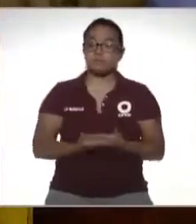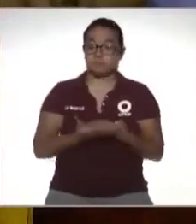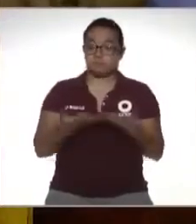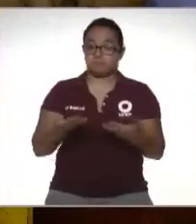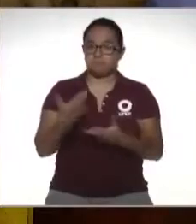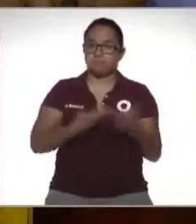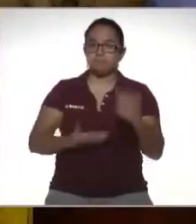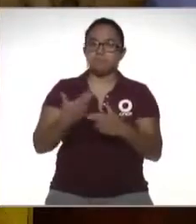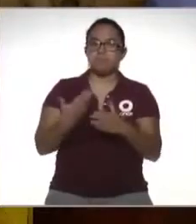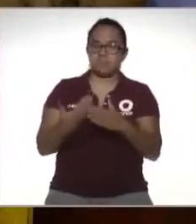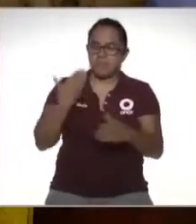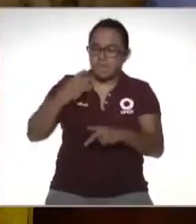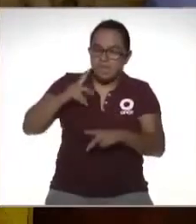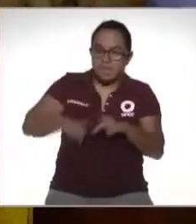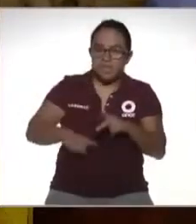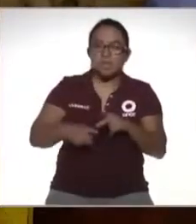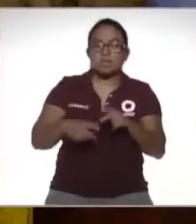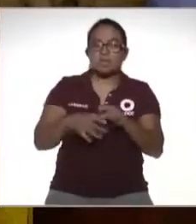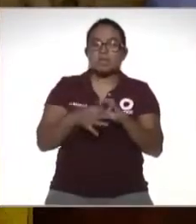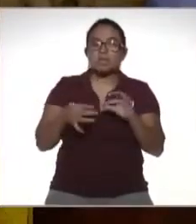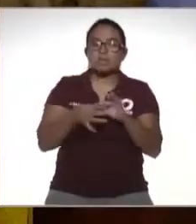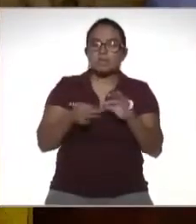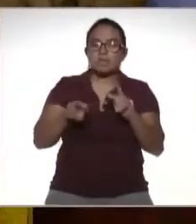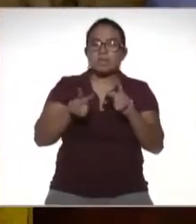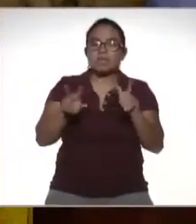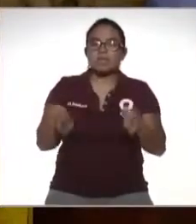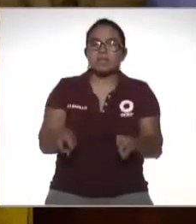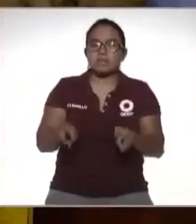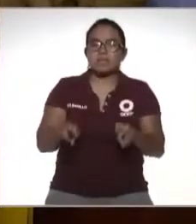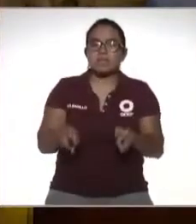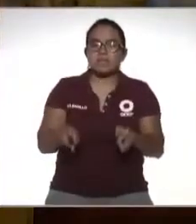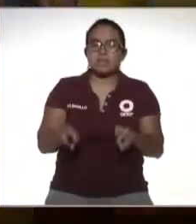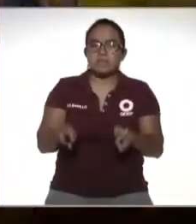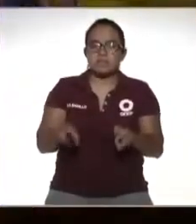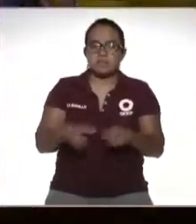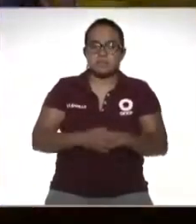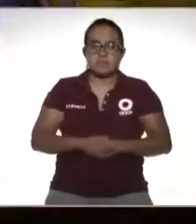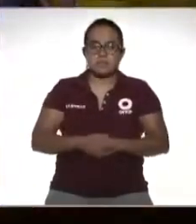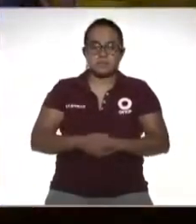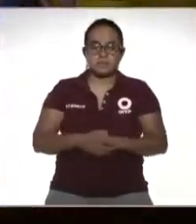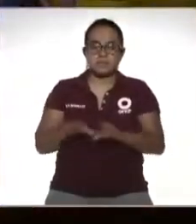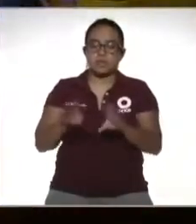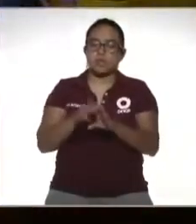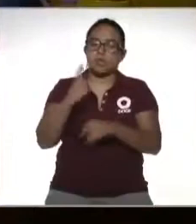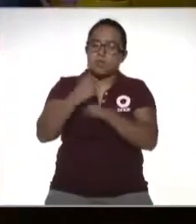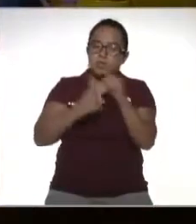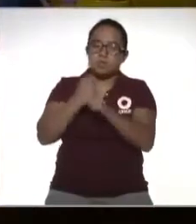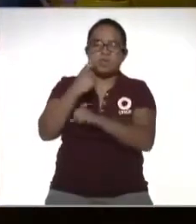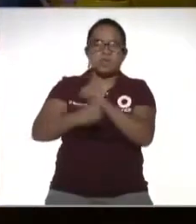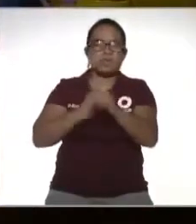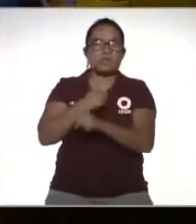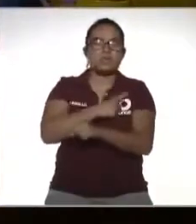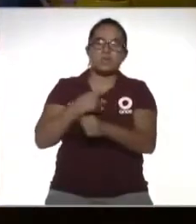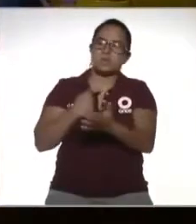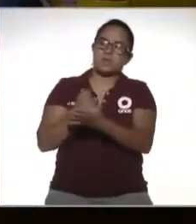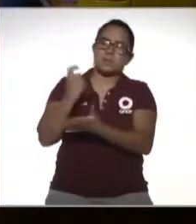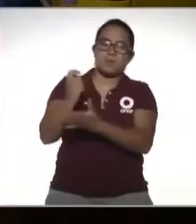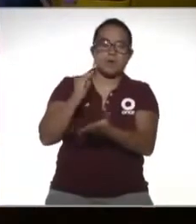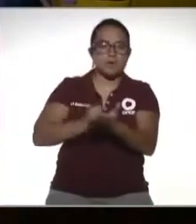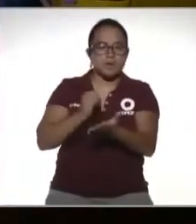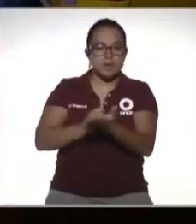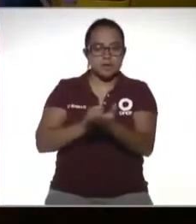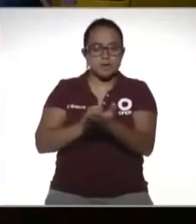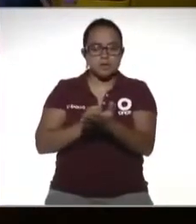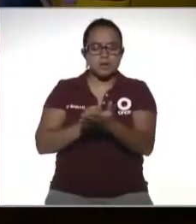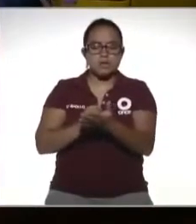regresamos porque estábamos antes del corte hablando sobre este tema de la declaración anual y yo tengo una pregunta más de